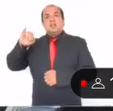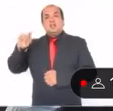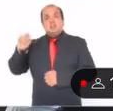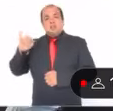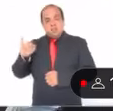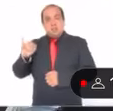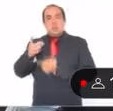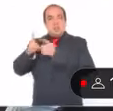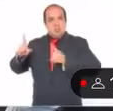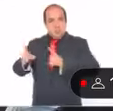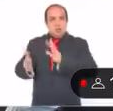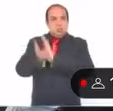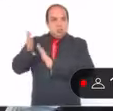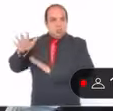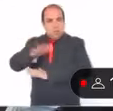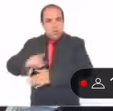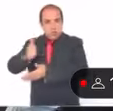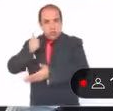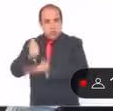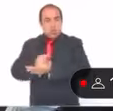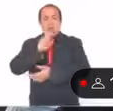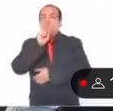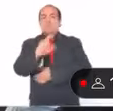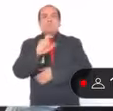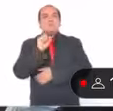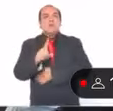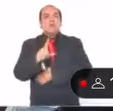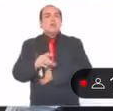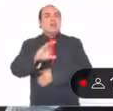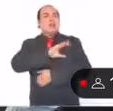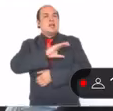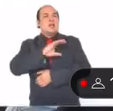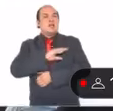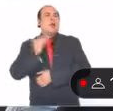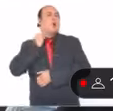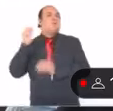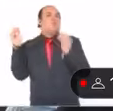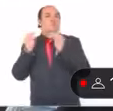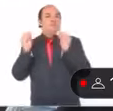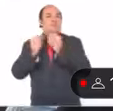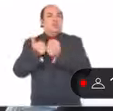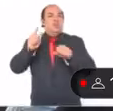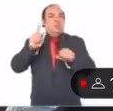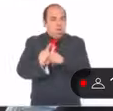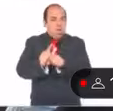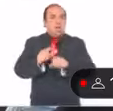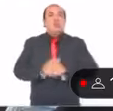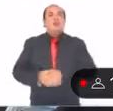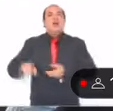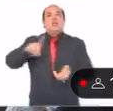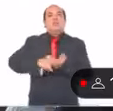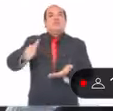de Desarrollo Urbano y por supuesto a nuestra querida procuradora social de la